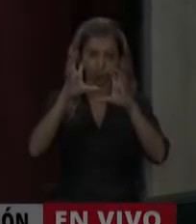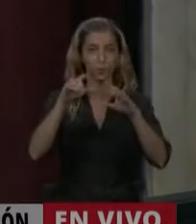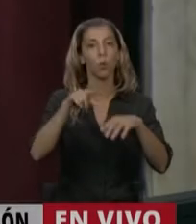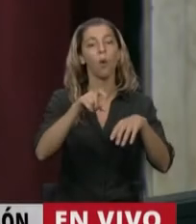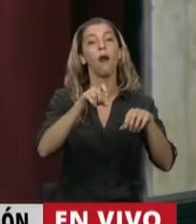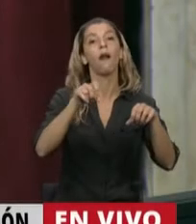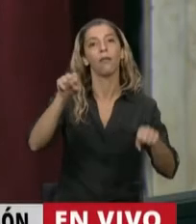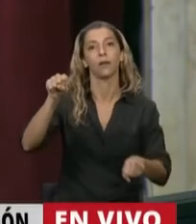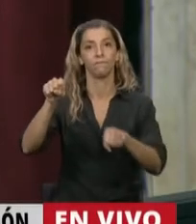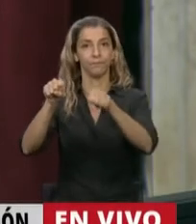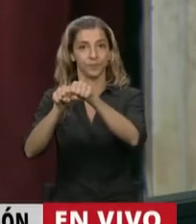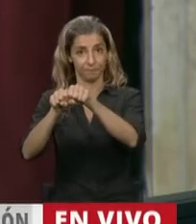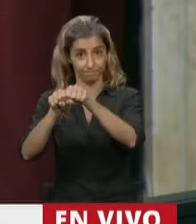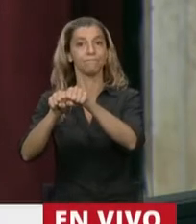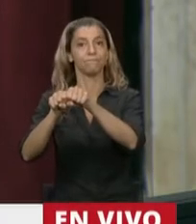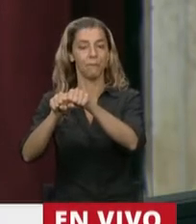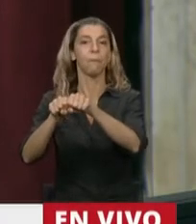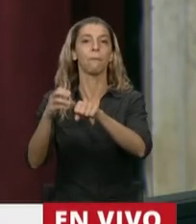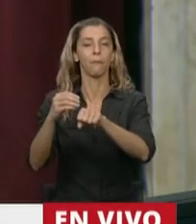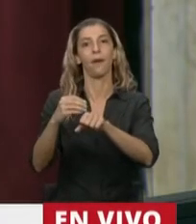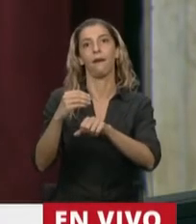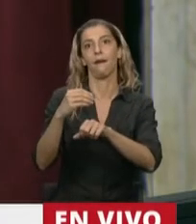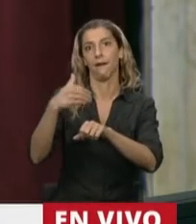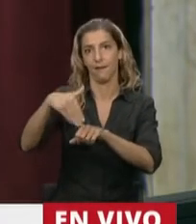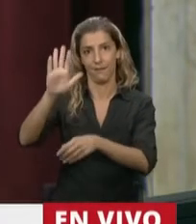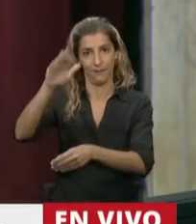Tiene la palabra el diputado Carlos Gutiérrez.